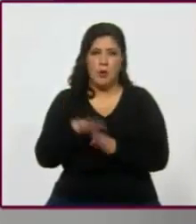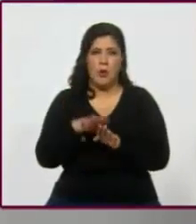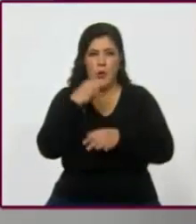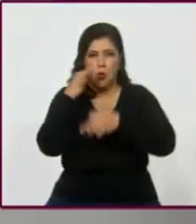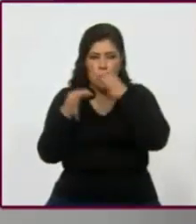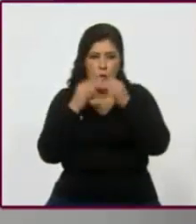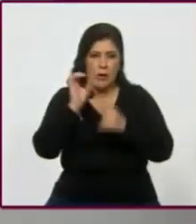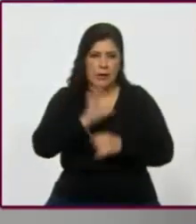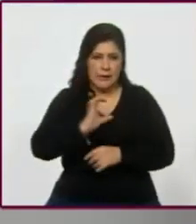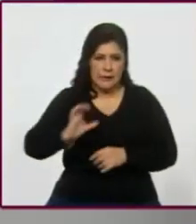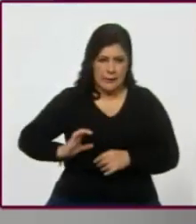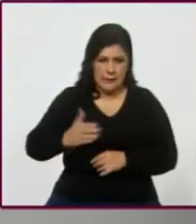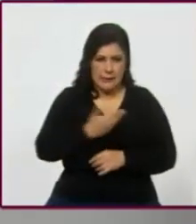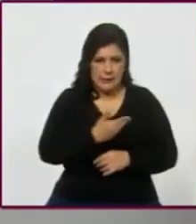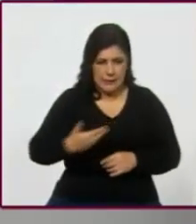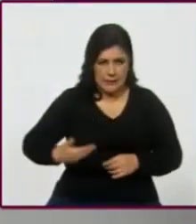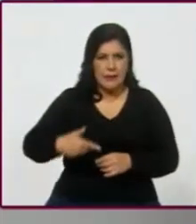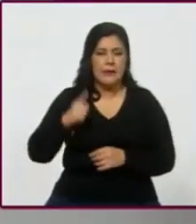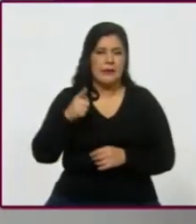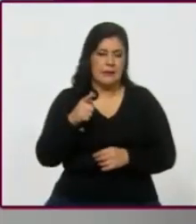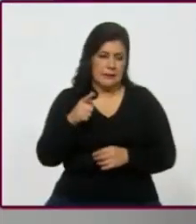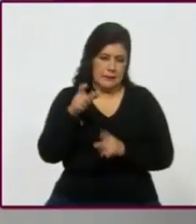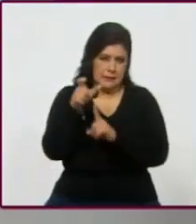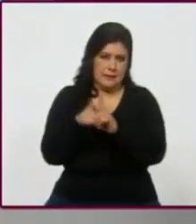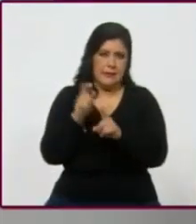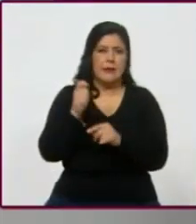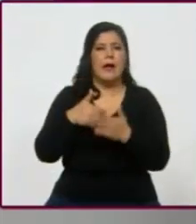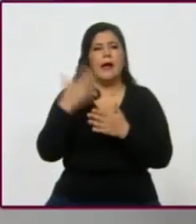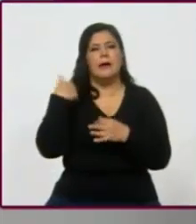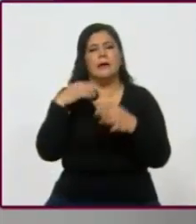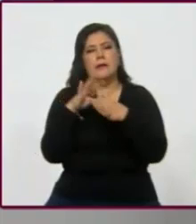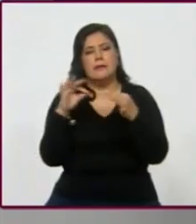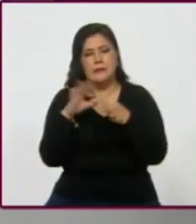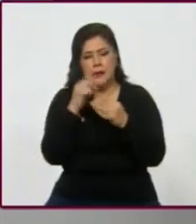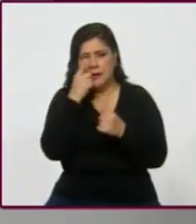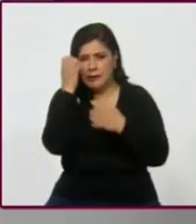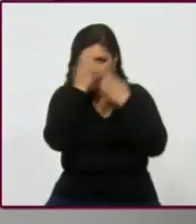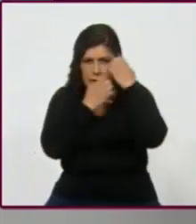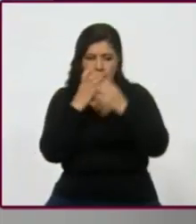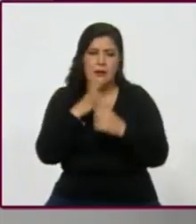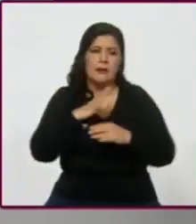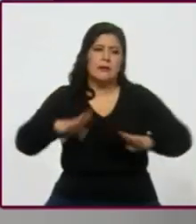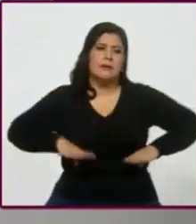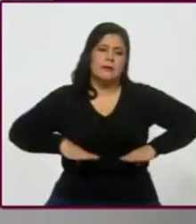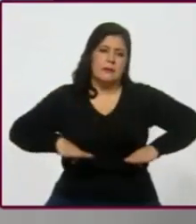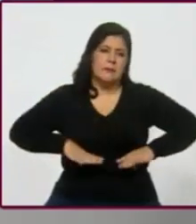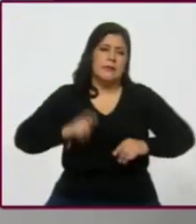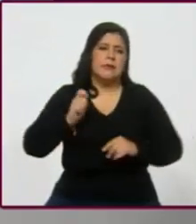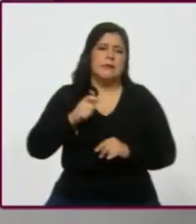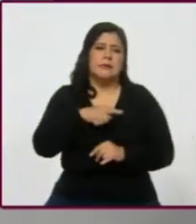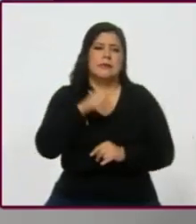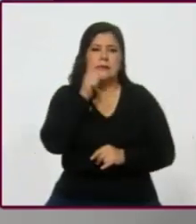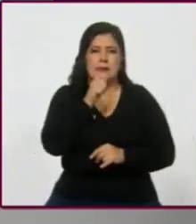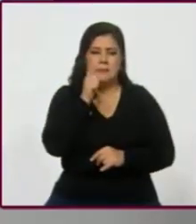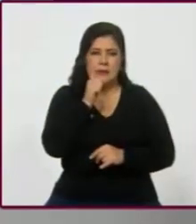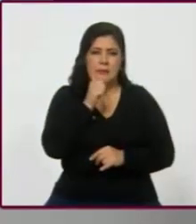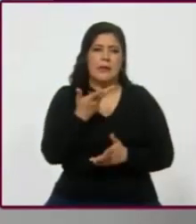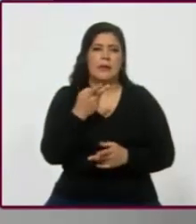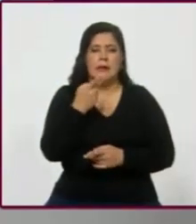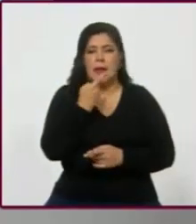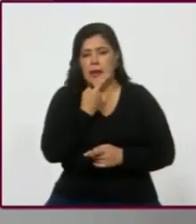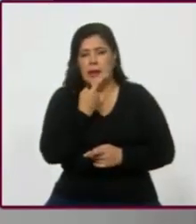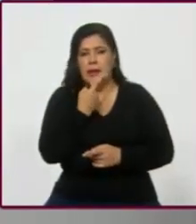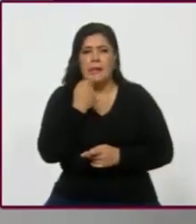lo habíamos comentado y era parte de nuestro análisis, ¿no? Tiene características de un candidato, por lo menos en discurso, parece que